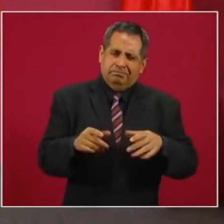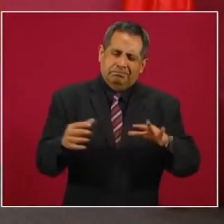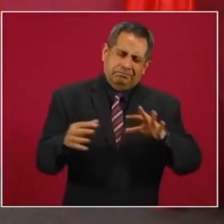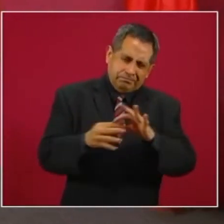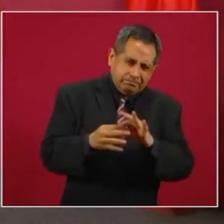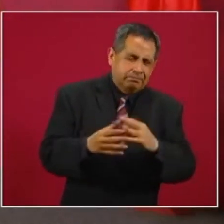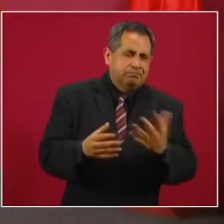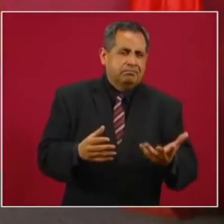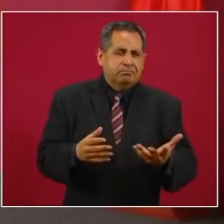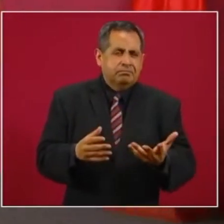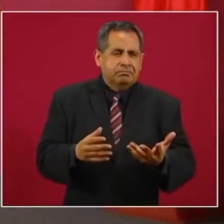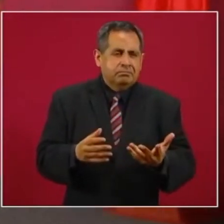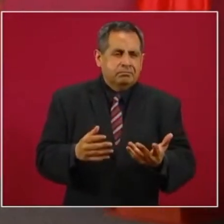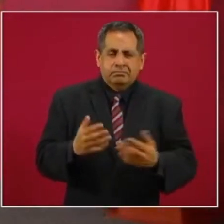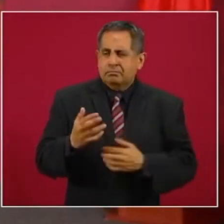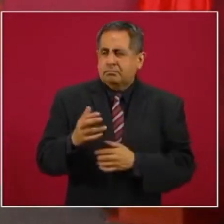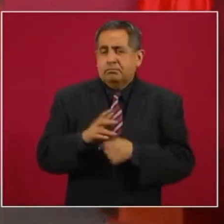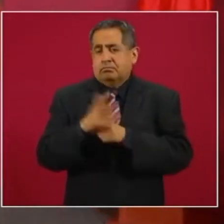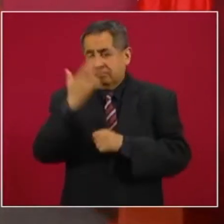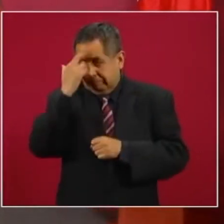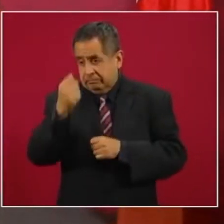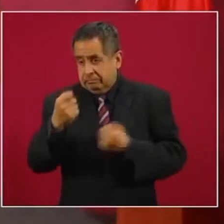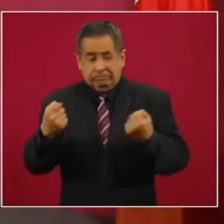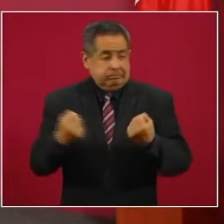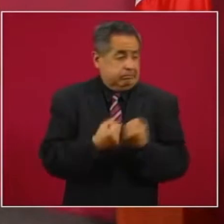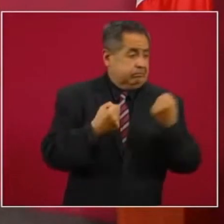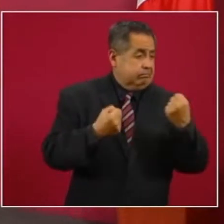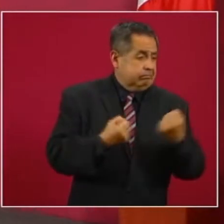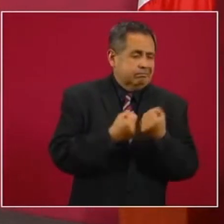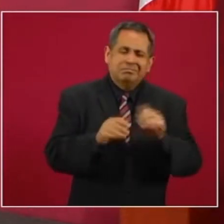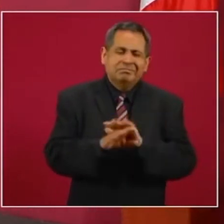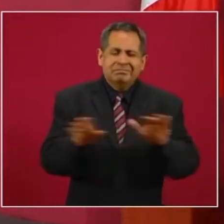para la confrontación, para el odio.